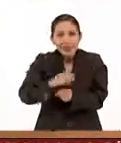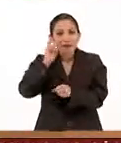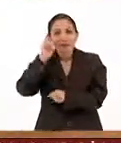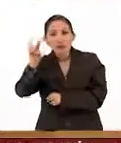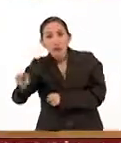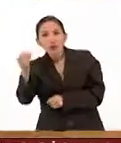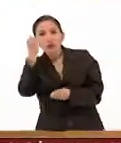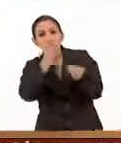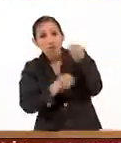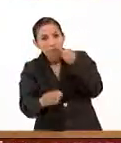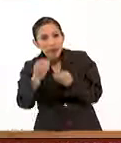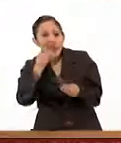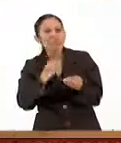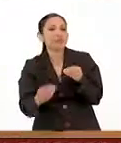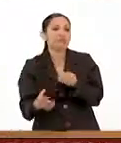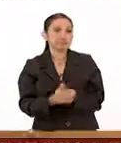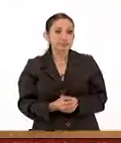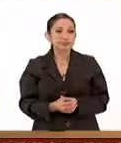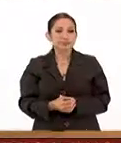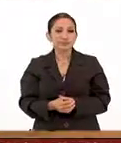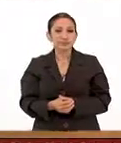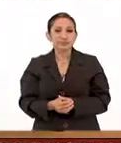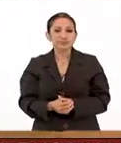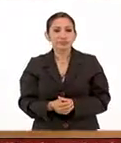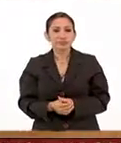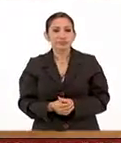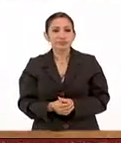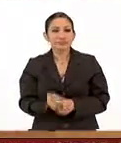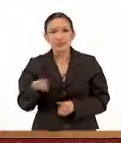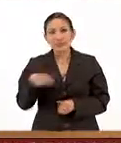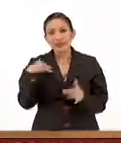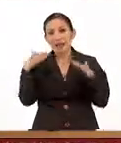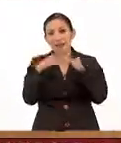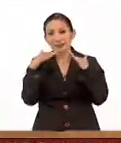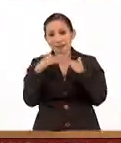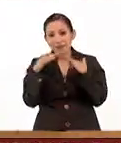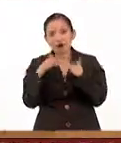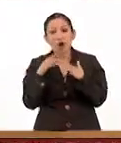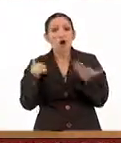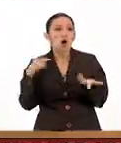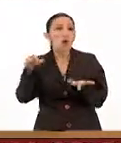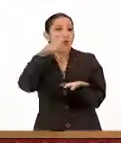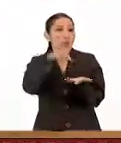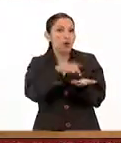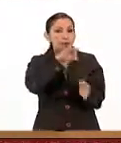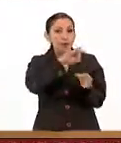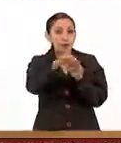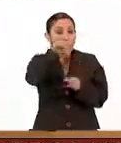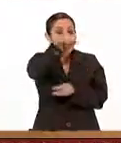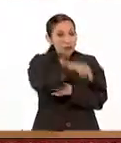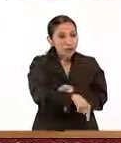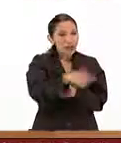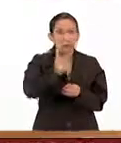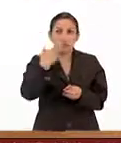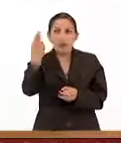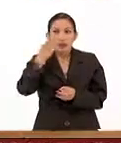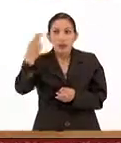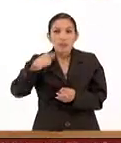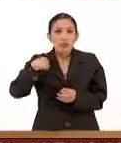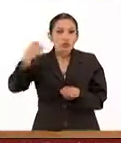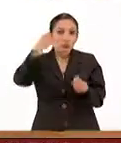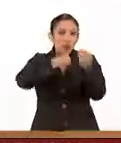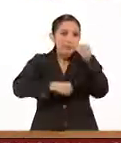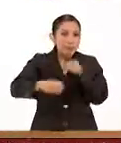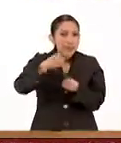teniendo una comida en nuestras casas o en nuestros centros de trabajo en donde requerimos de